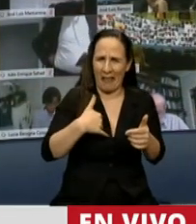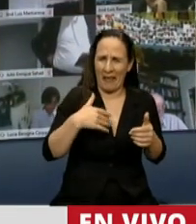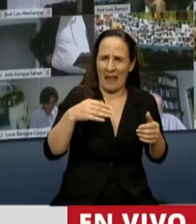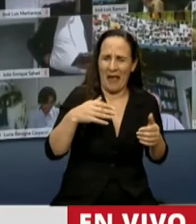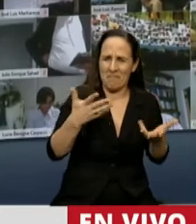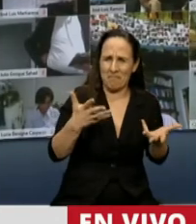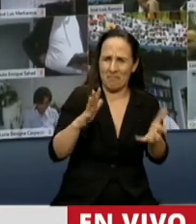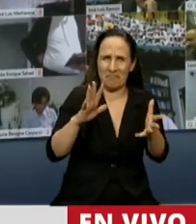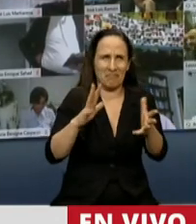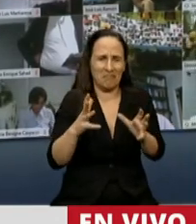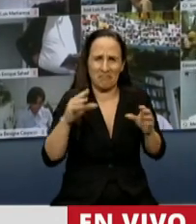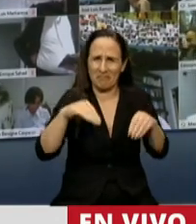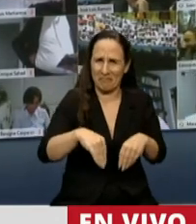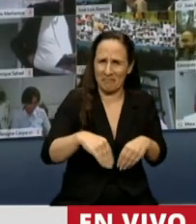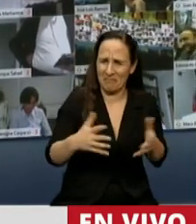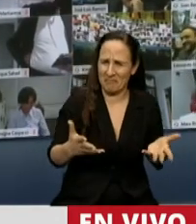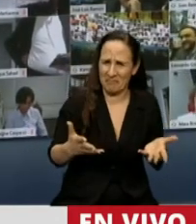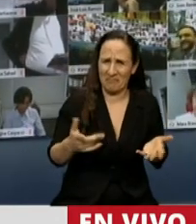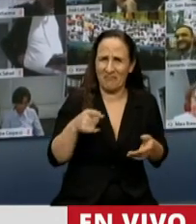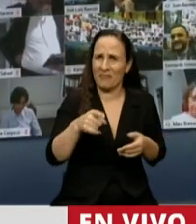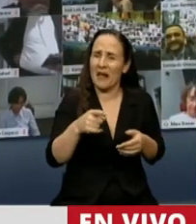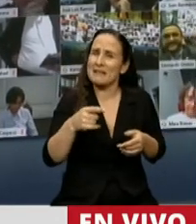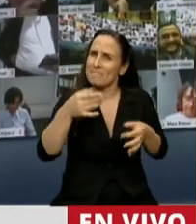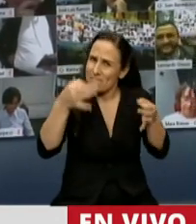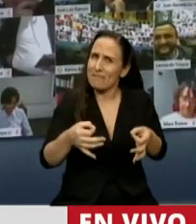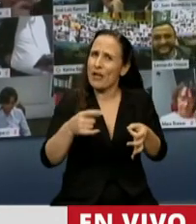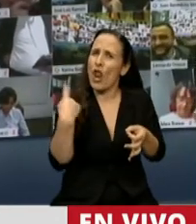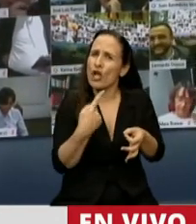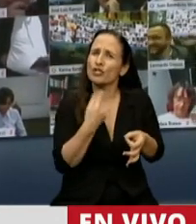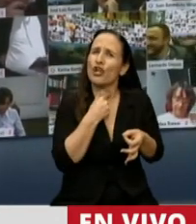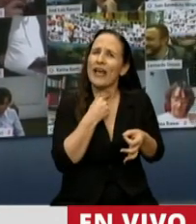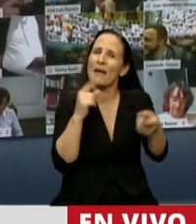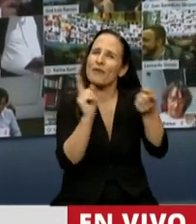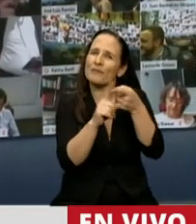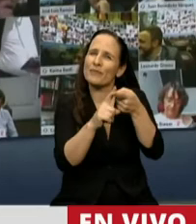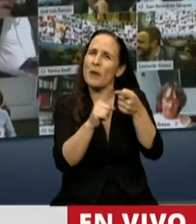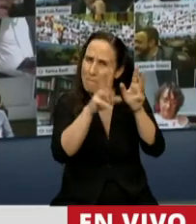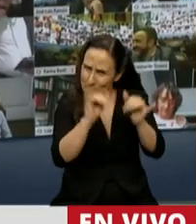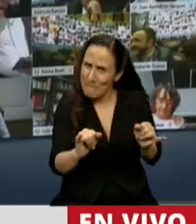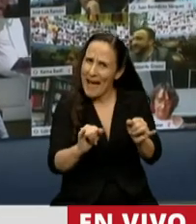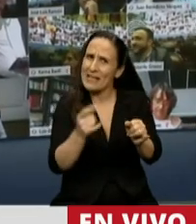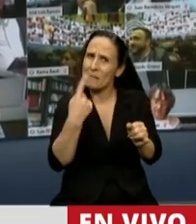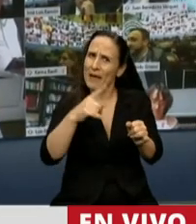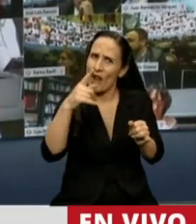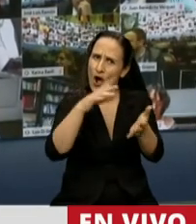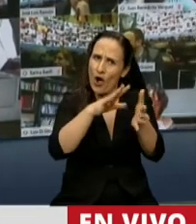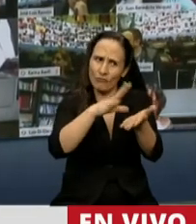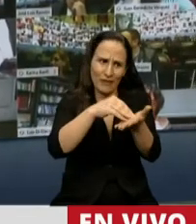en realidad lo que estamos tratando es a través de la vía diplomática de recuperar nuestros territorios, pero con dignidad,